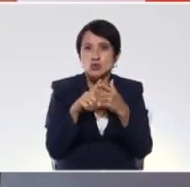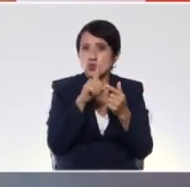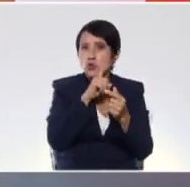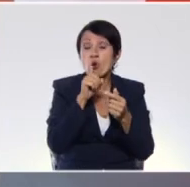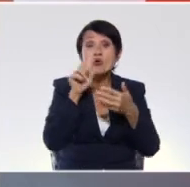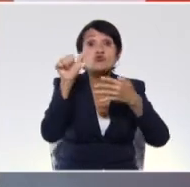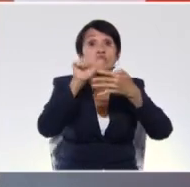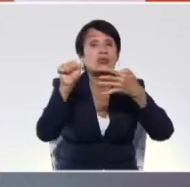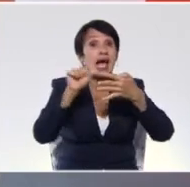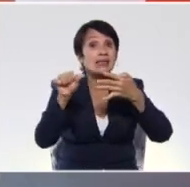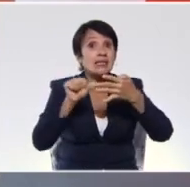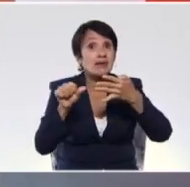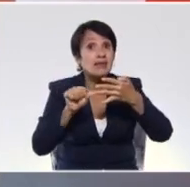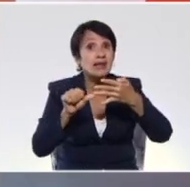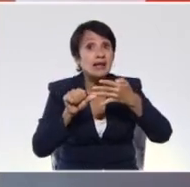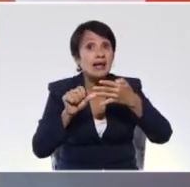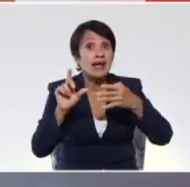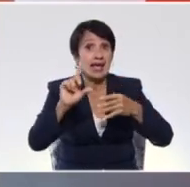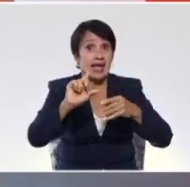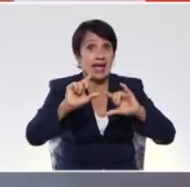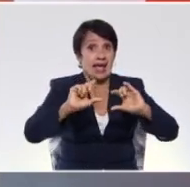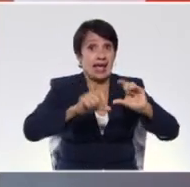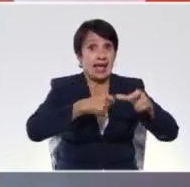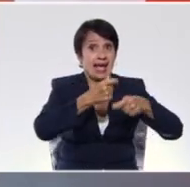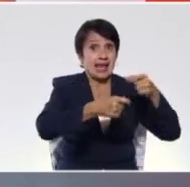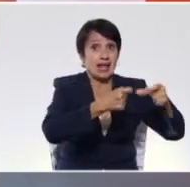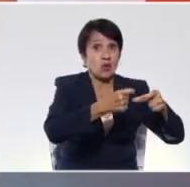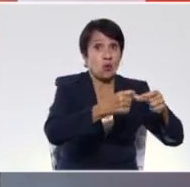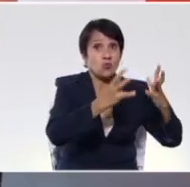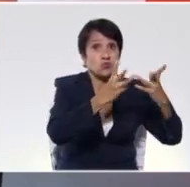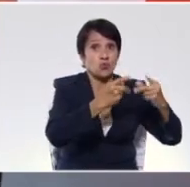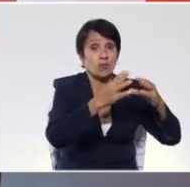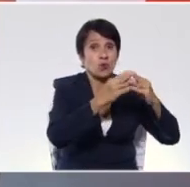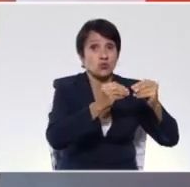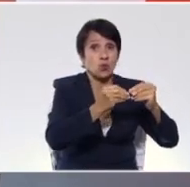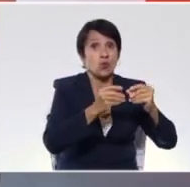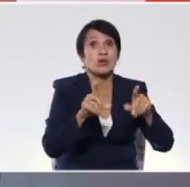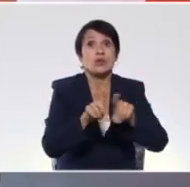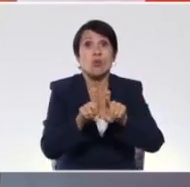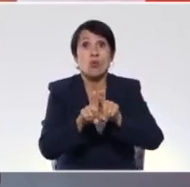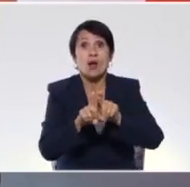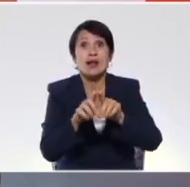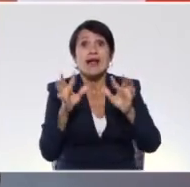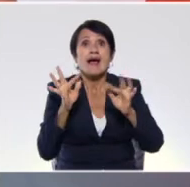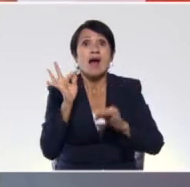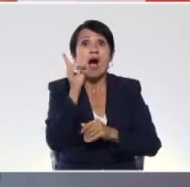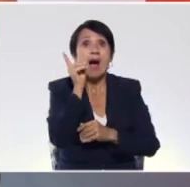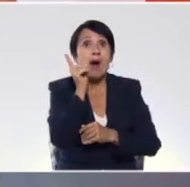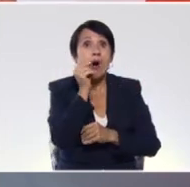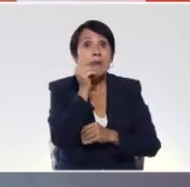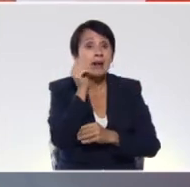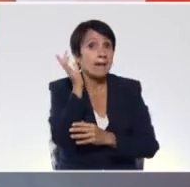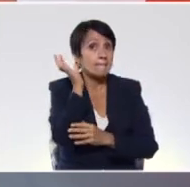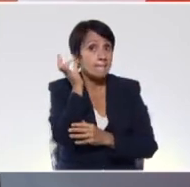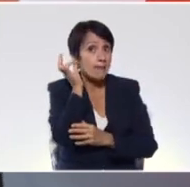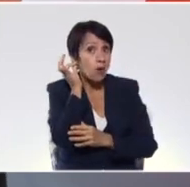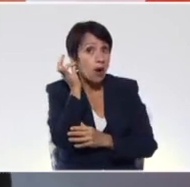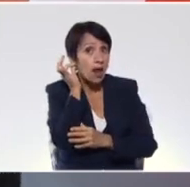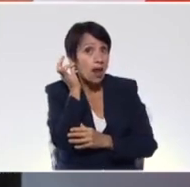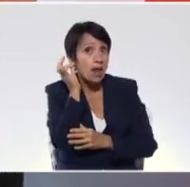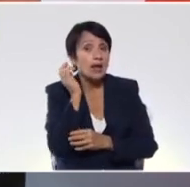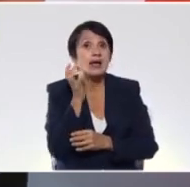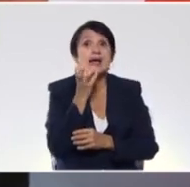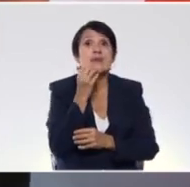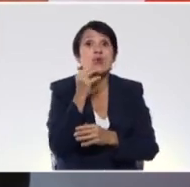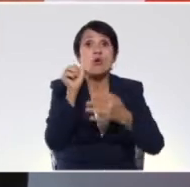los sustantivos tienen género y tienen número, el género está relacionado con lo que es femenino y es masculino, y para saber si